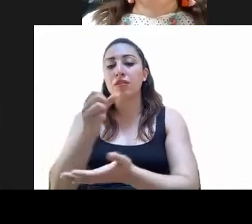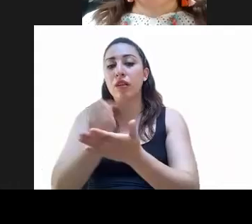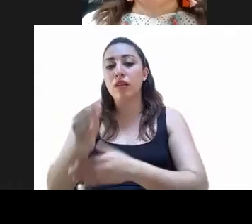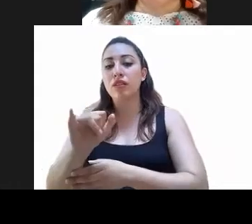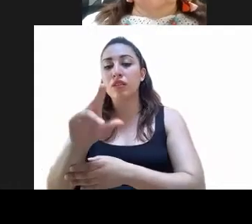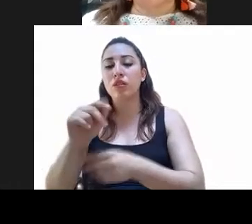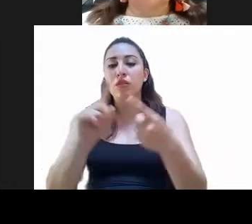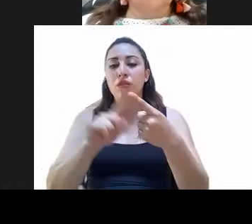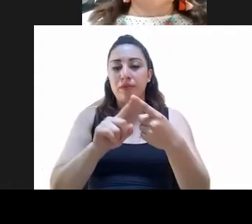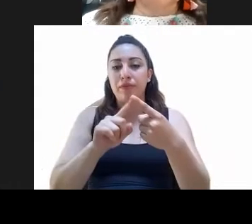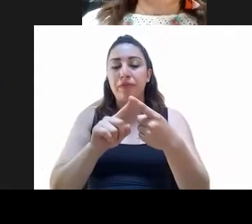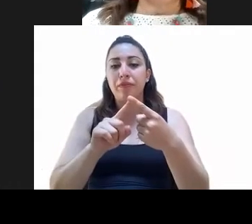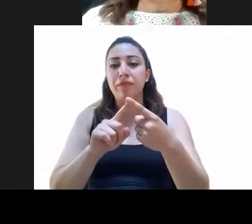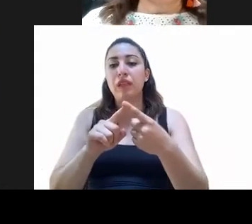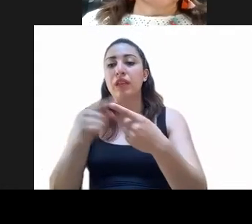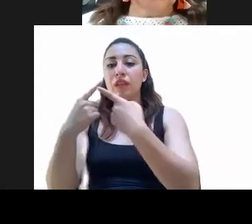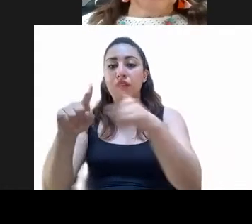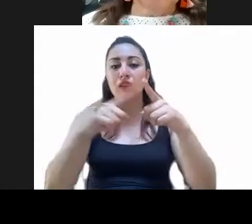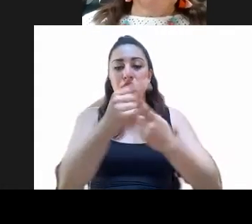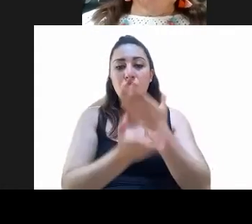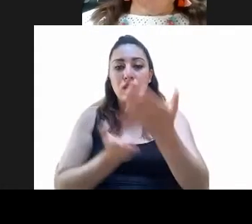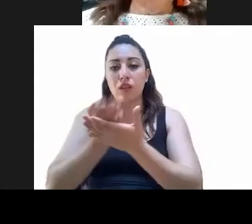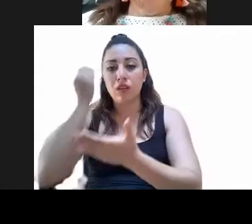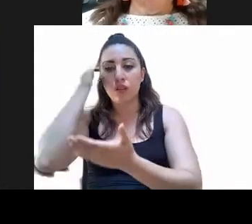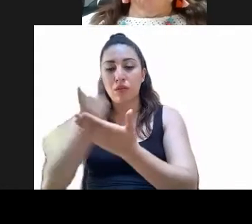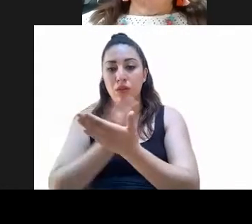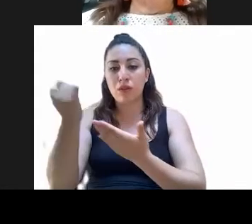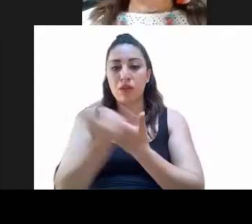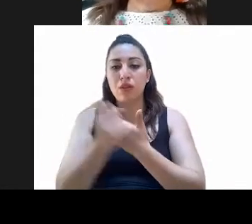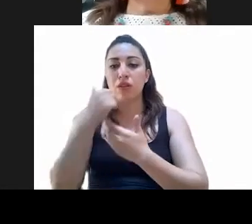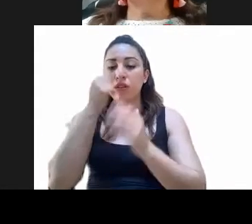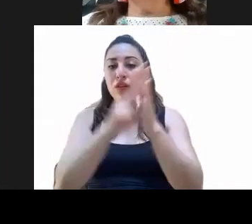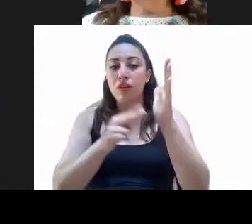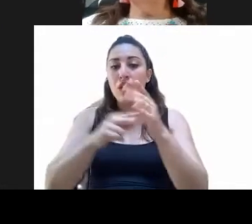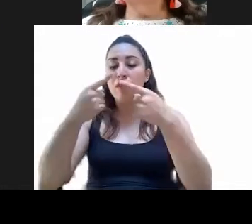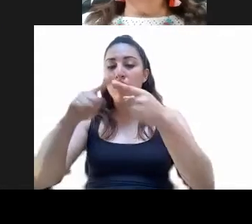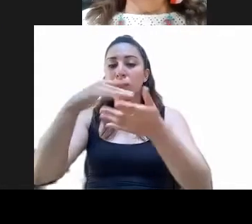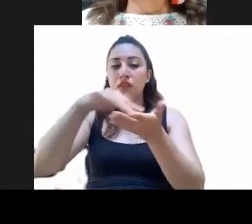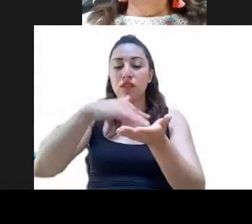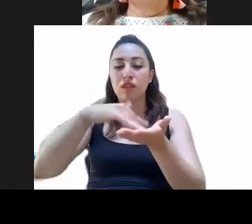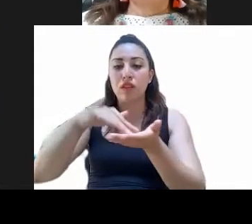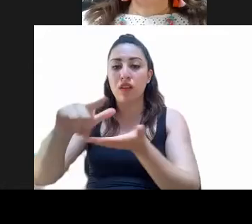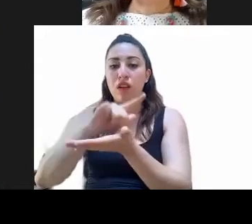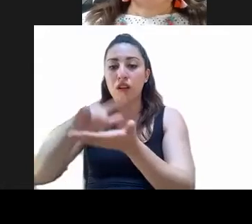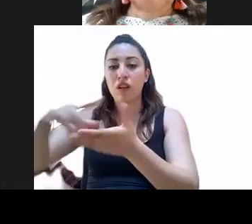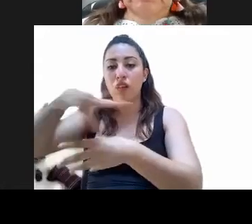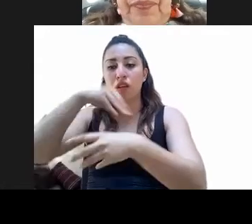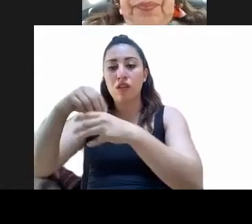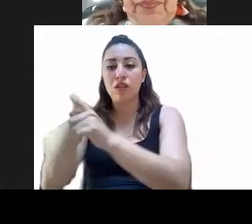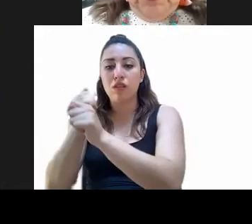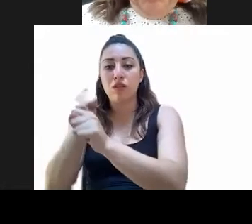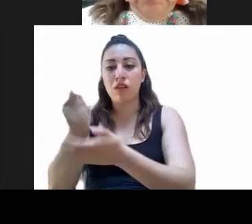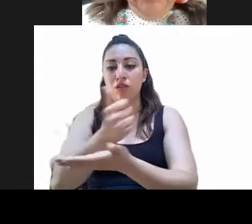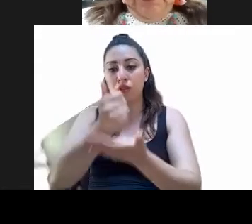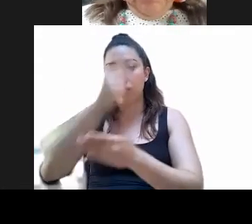En sentido positivo a diversas iniciativas con proyecto de decreto por el se reforman diversas disposiciones de la ley de movilidad de la Ciudad de México. B.